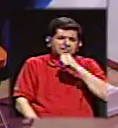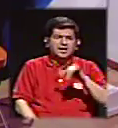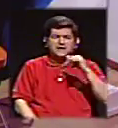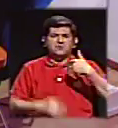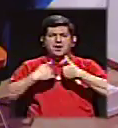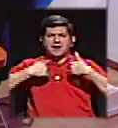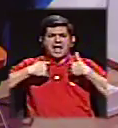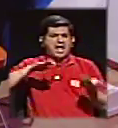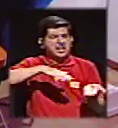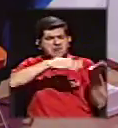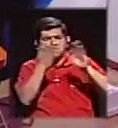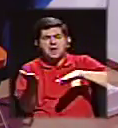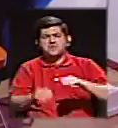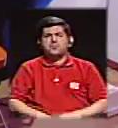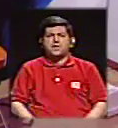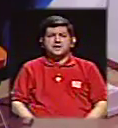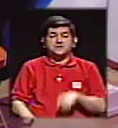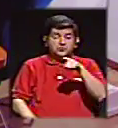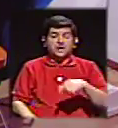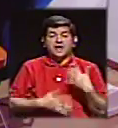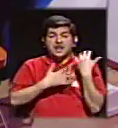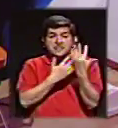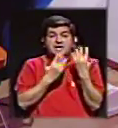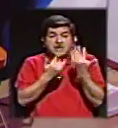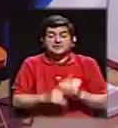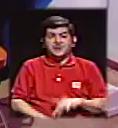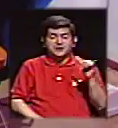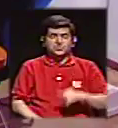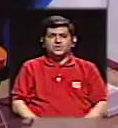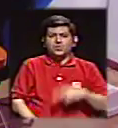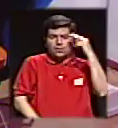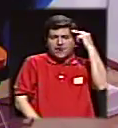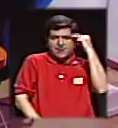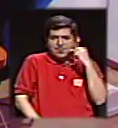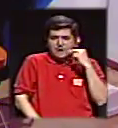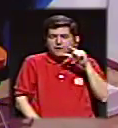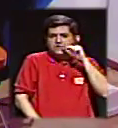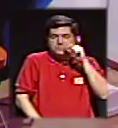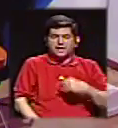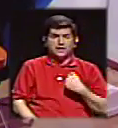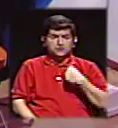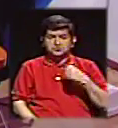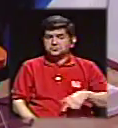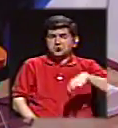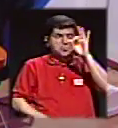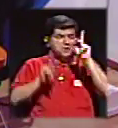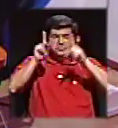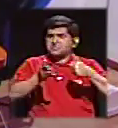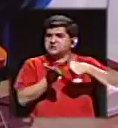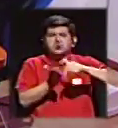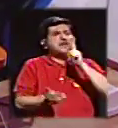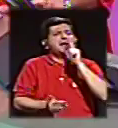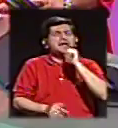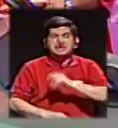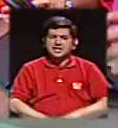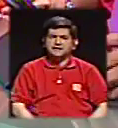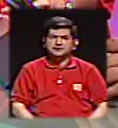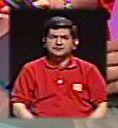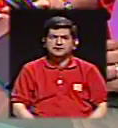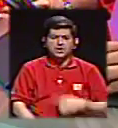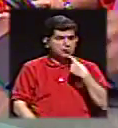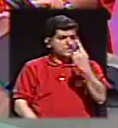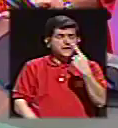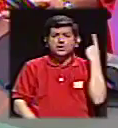como un animal muerto que los sopilotos están esperando. El muerto está sufriendo. No encuentro por quién votar. Yo digo que